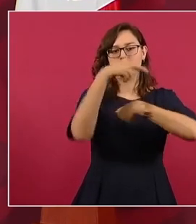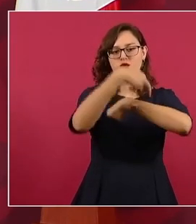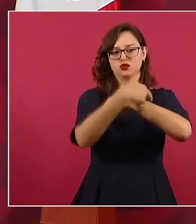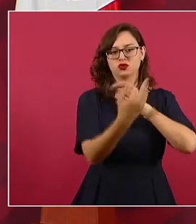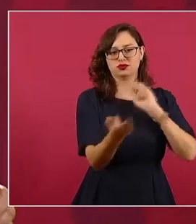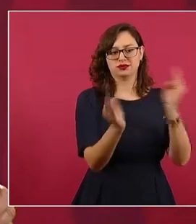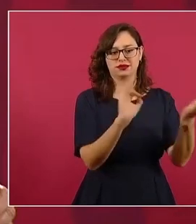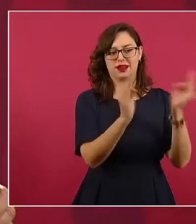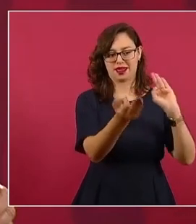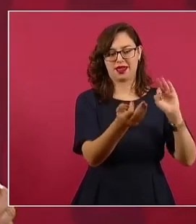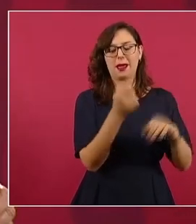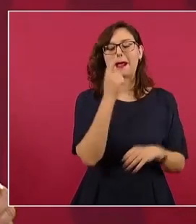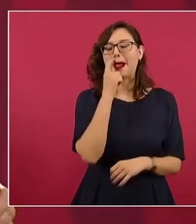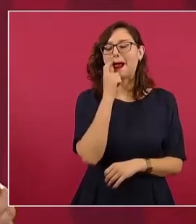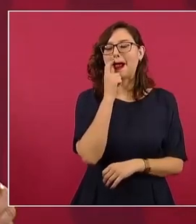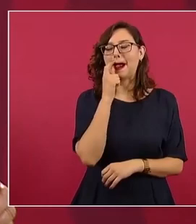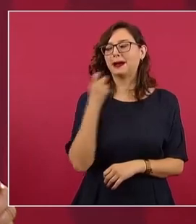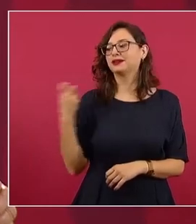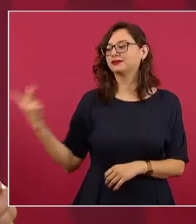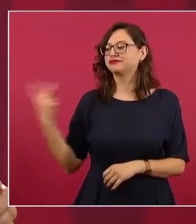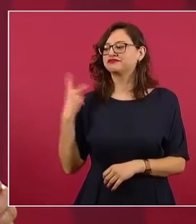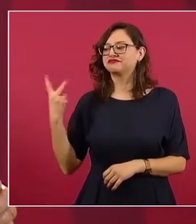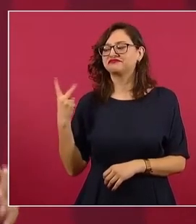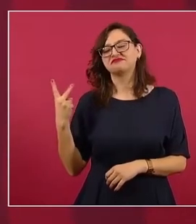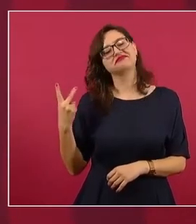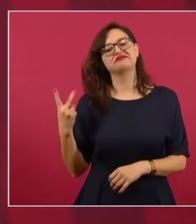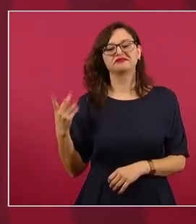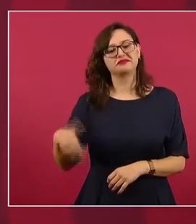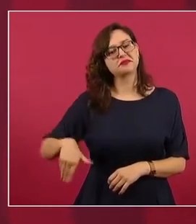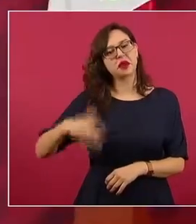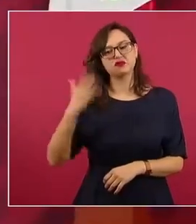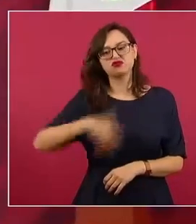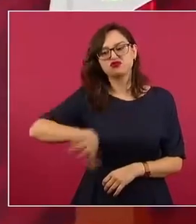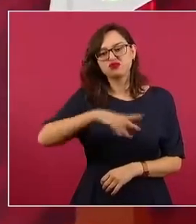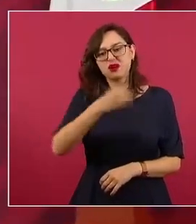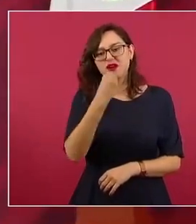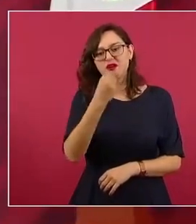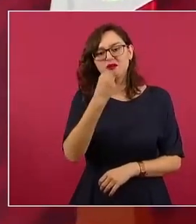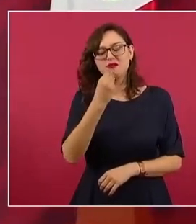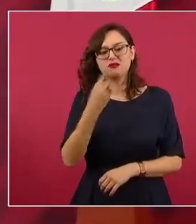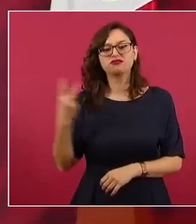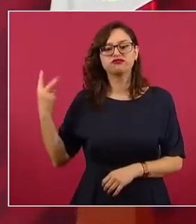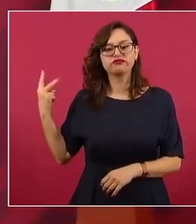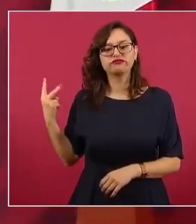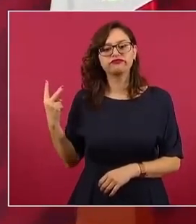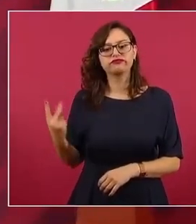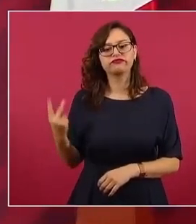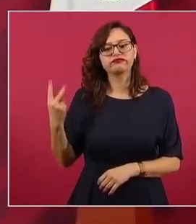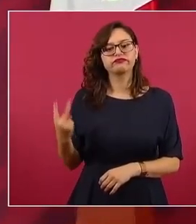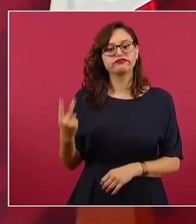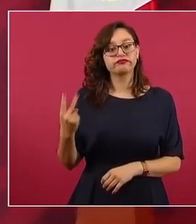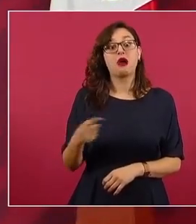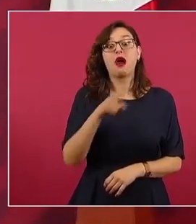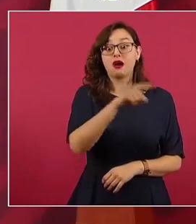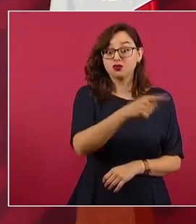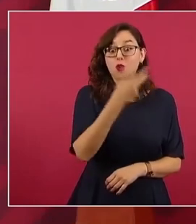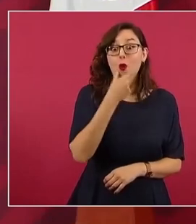y un día pasamos con Totosados, vamos caminando y estaba el Chelo Fáquez